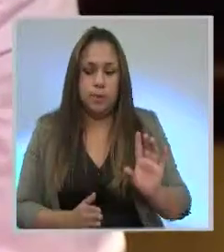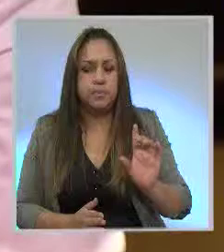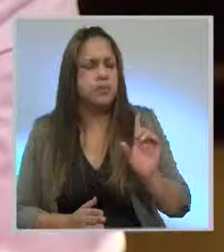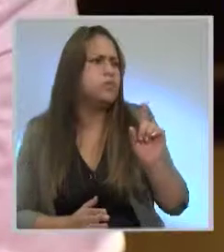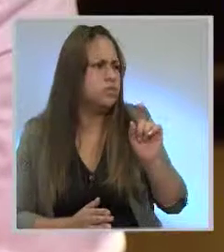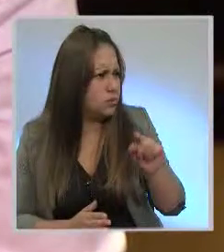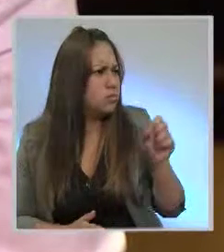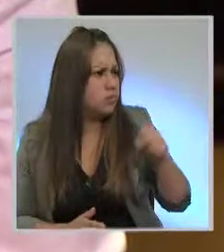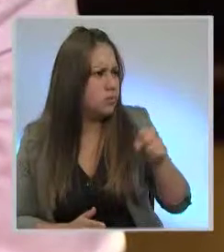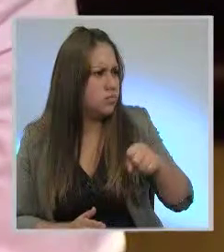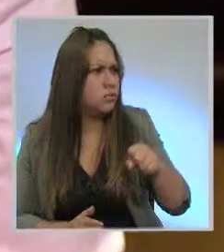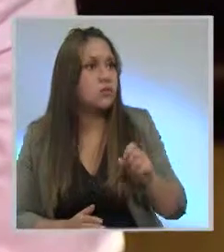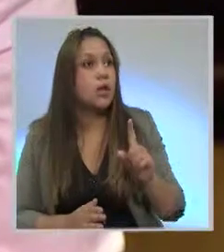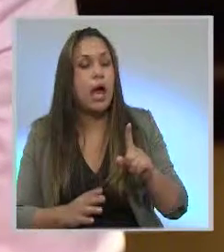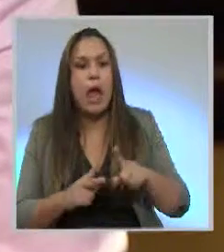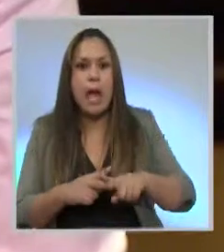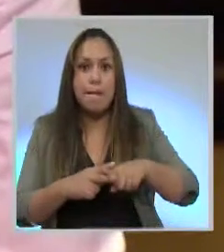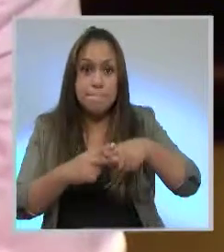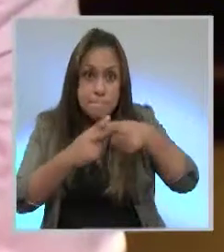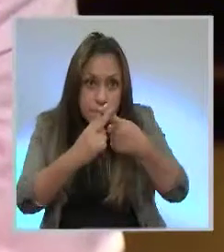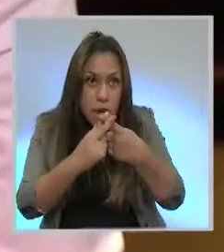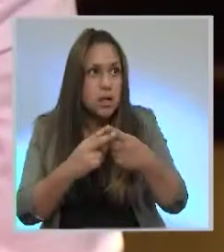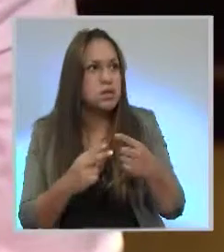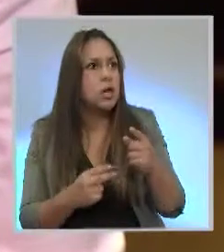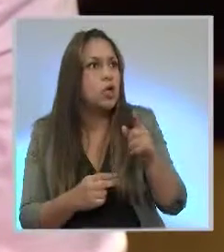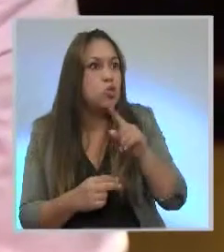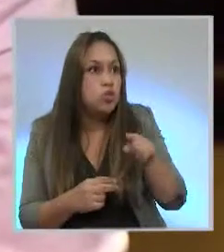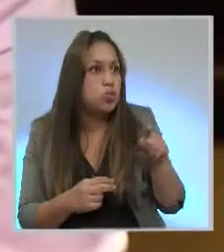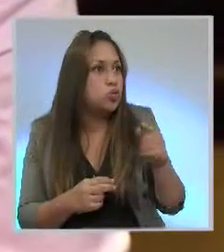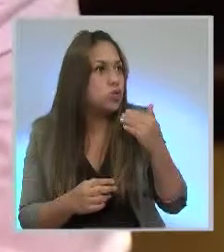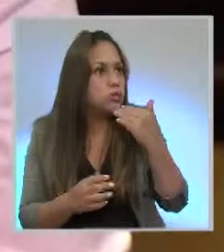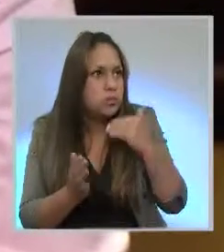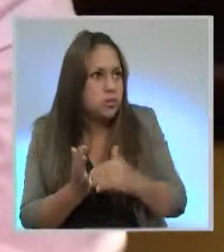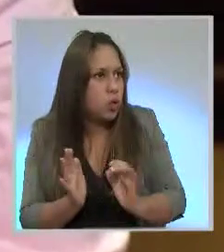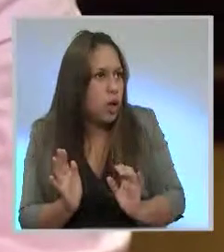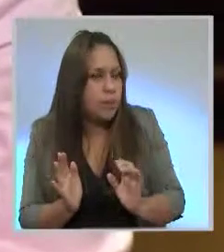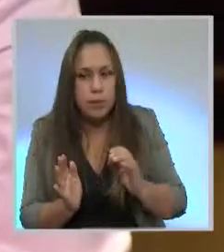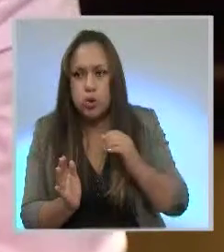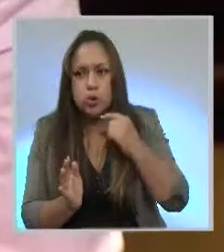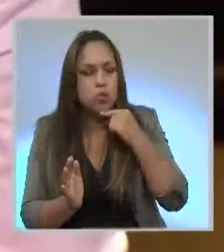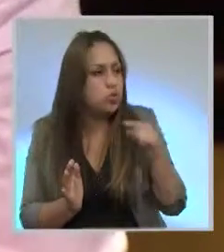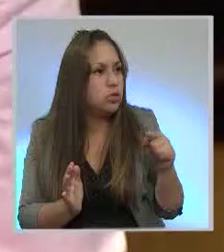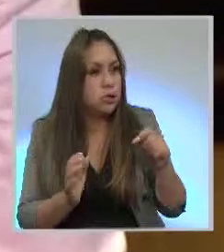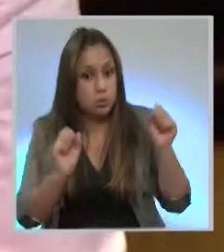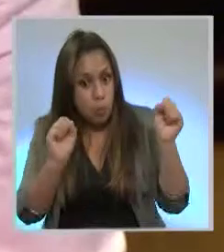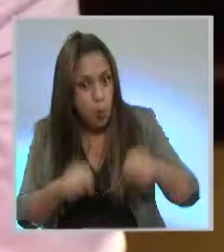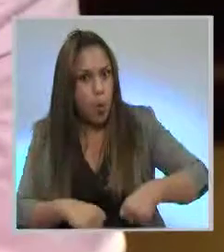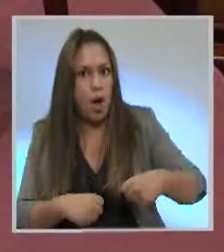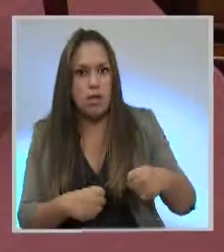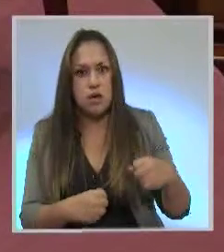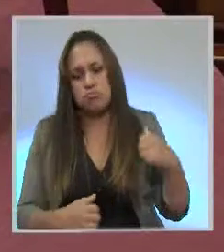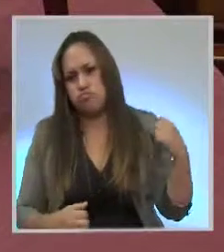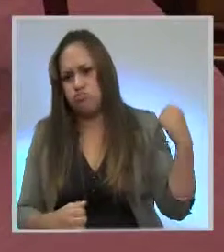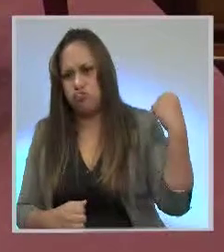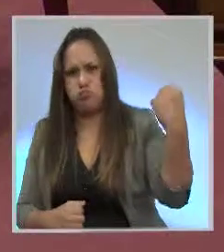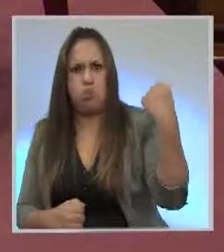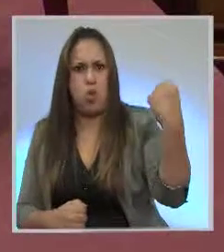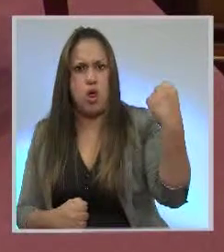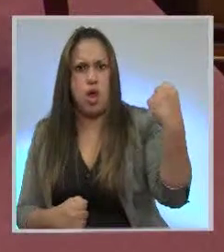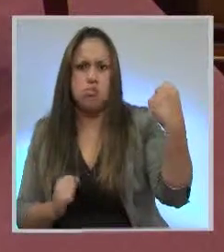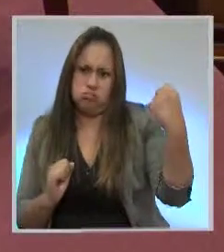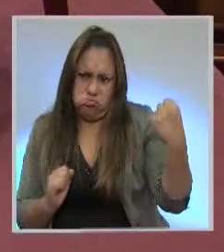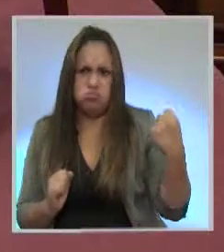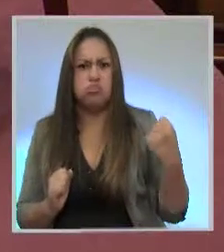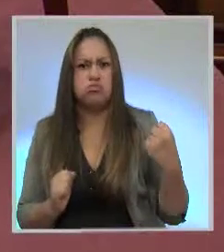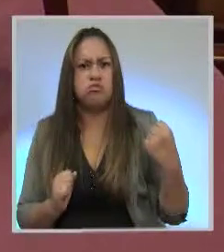se ha basado en el principio de que quien puede lo más, puede lo menos. En este caso, el presidente de la República, según lo